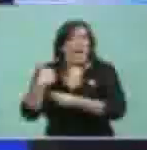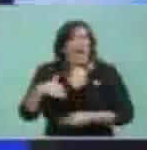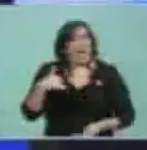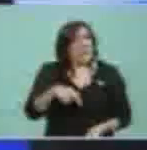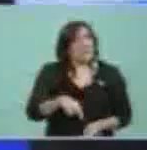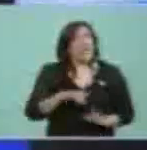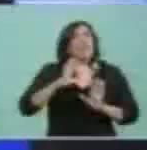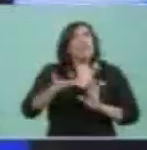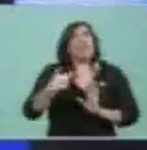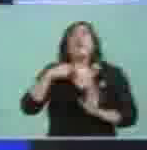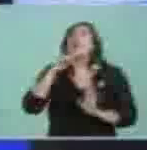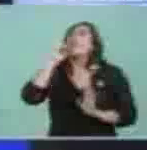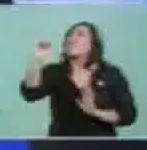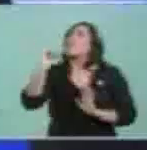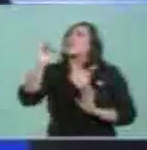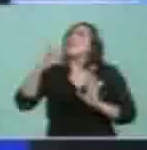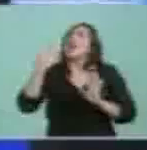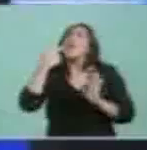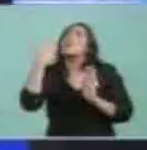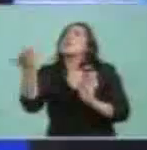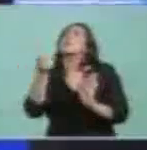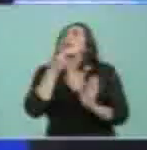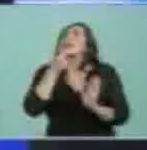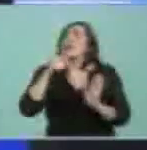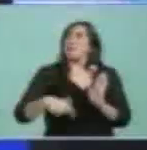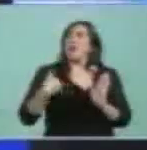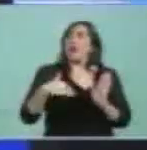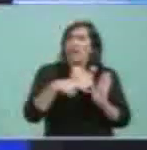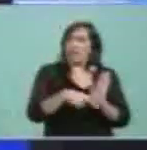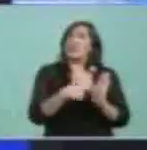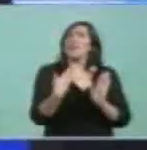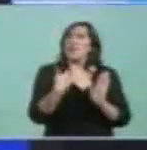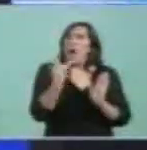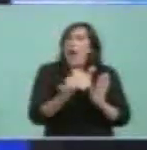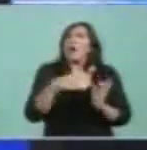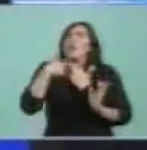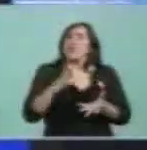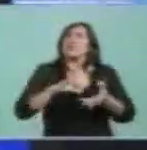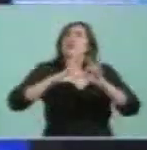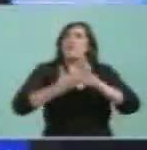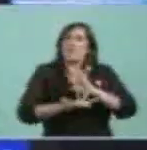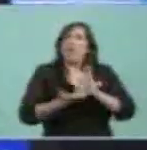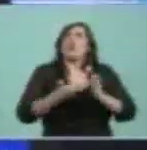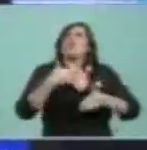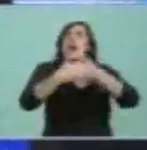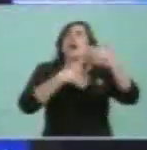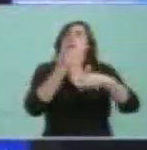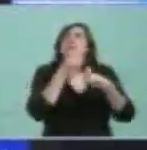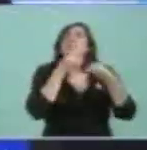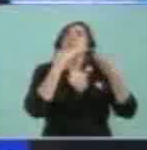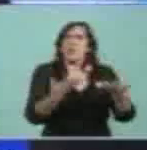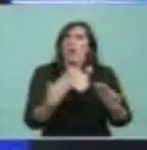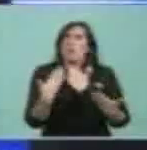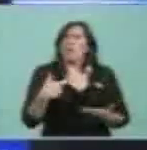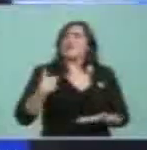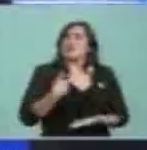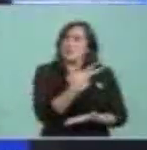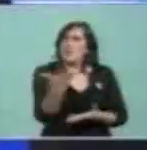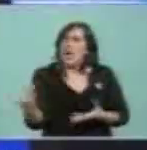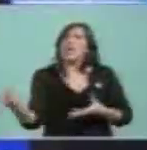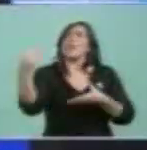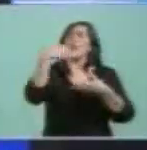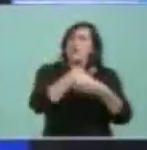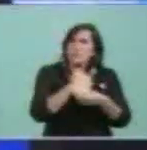de qué otra manera de crecer es posible. Qué otro modelo de sociedad inclusiva